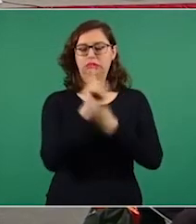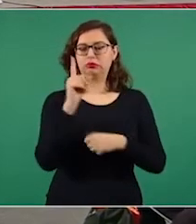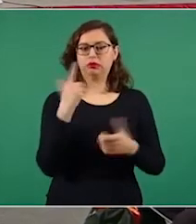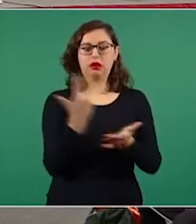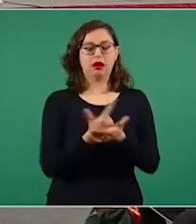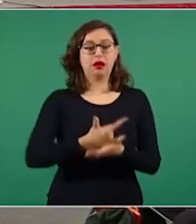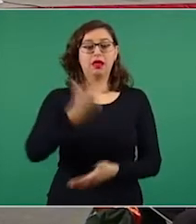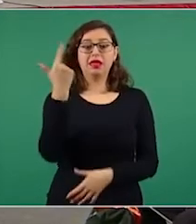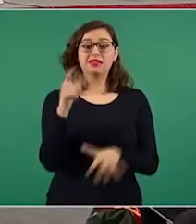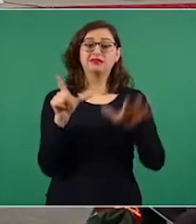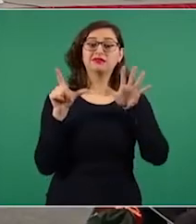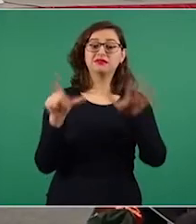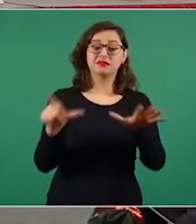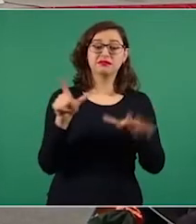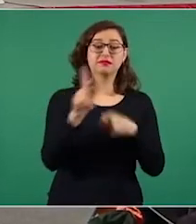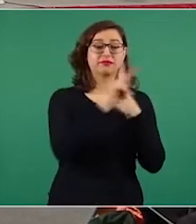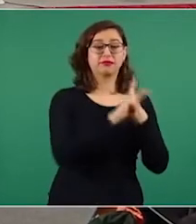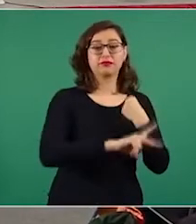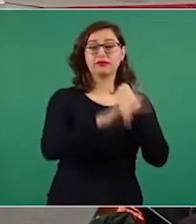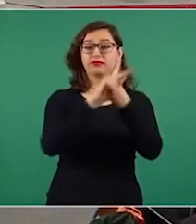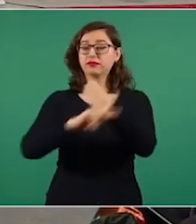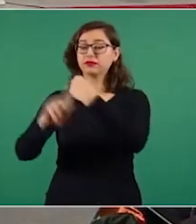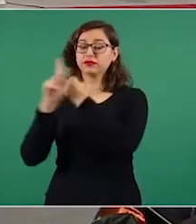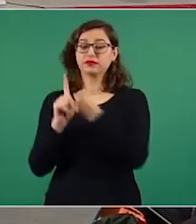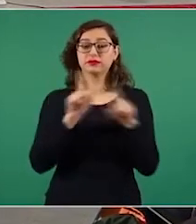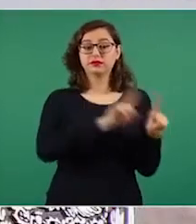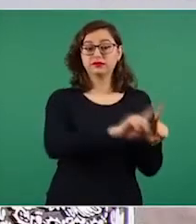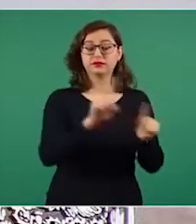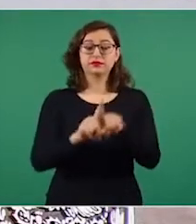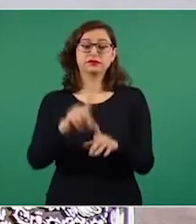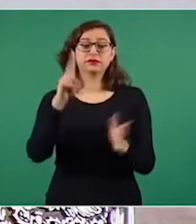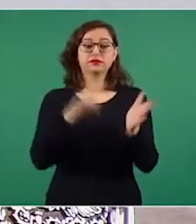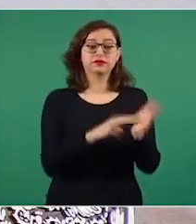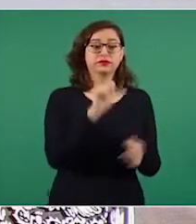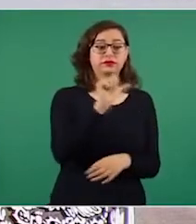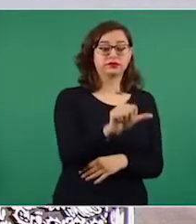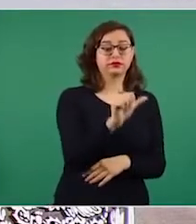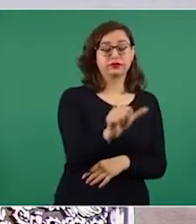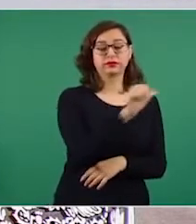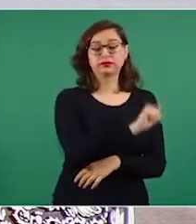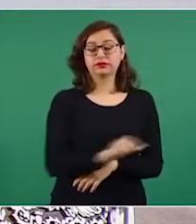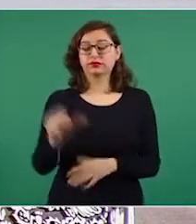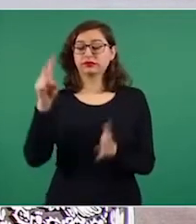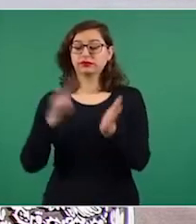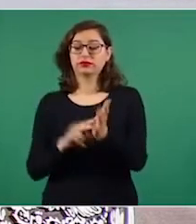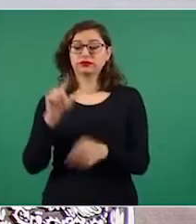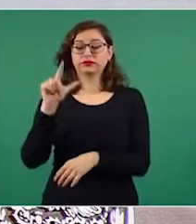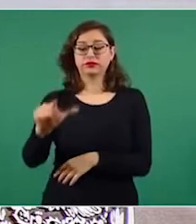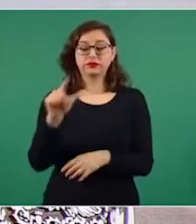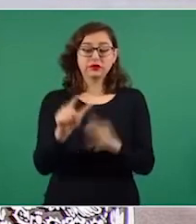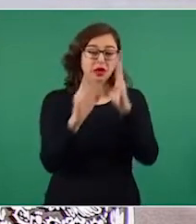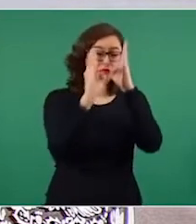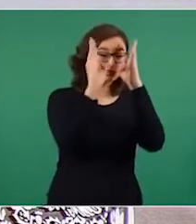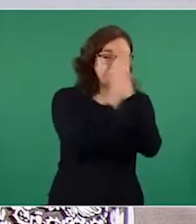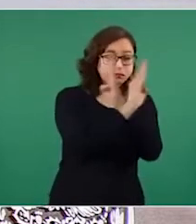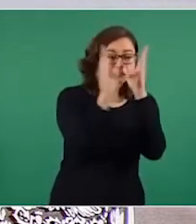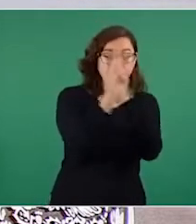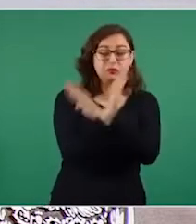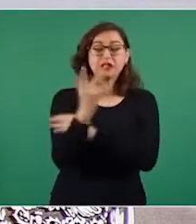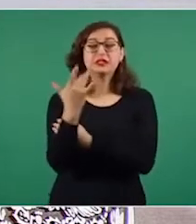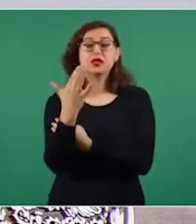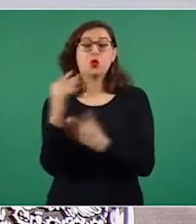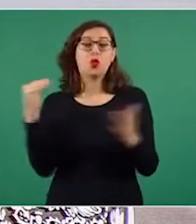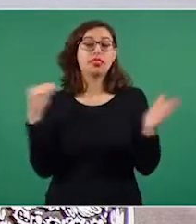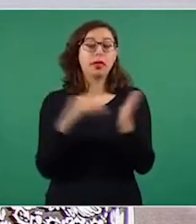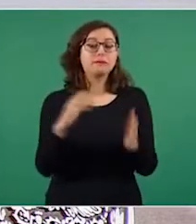países entre 2016 y 2017, fueron espiados más de 50 mil teléfonos en todo